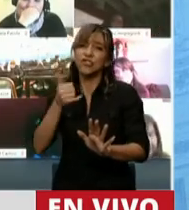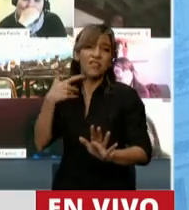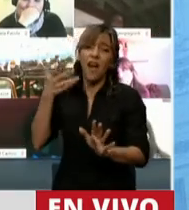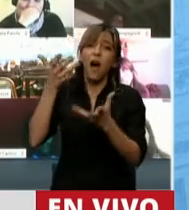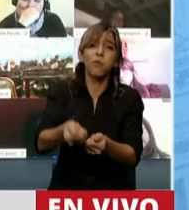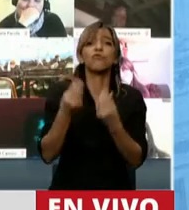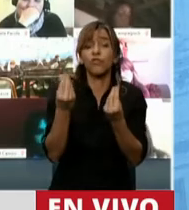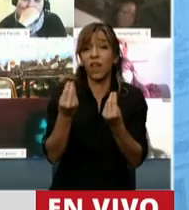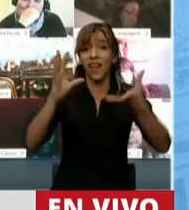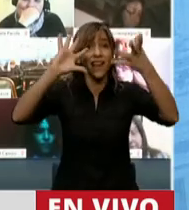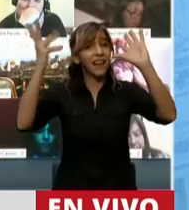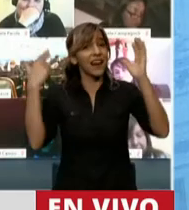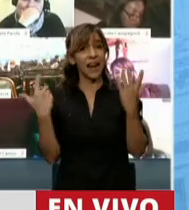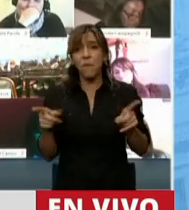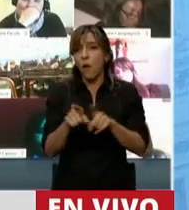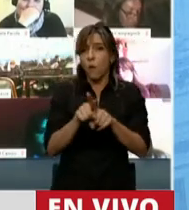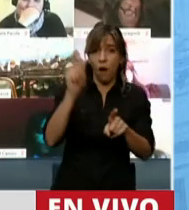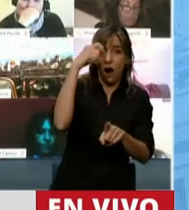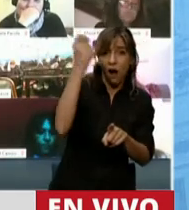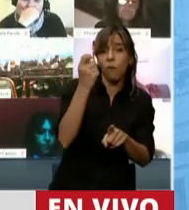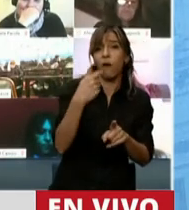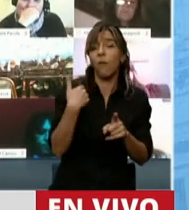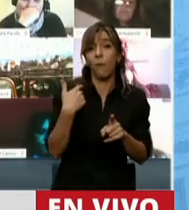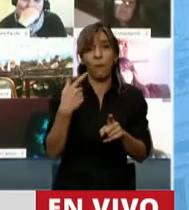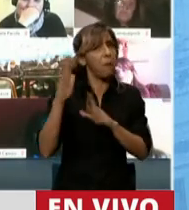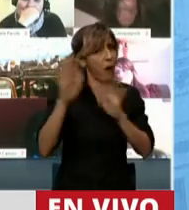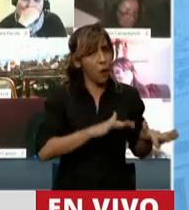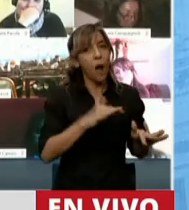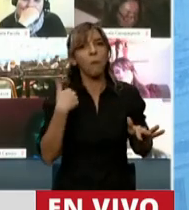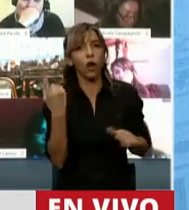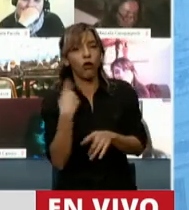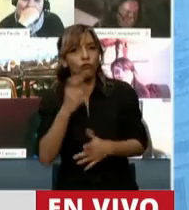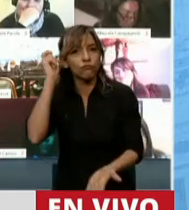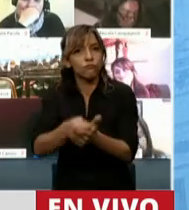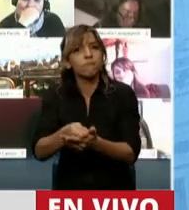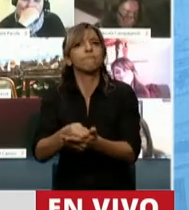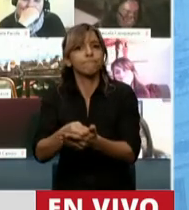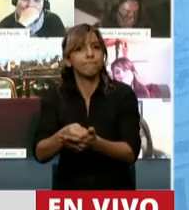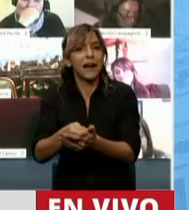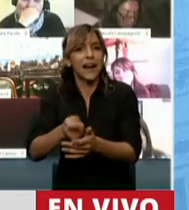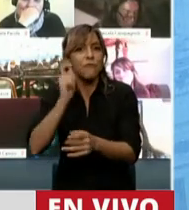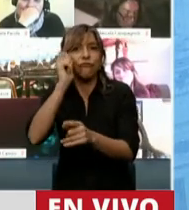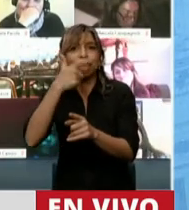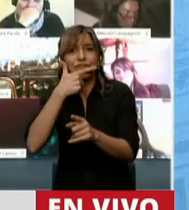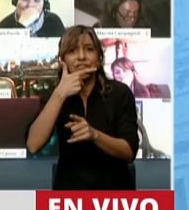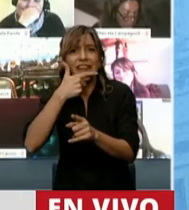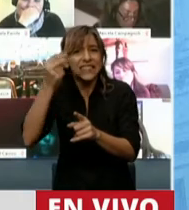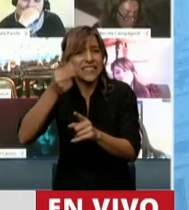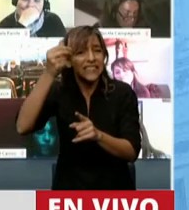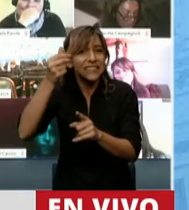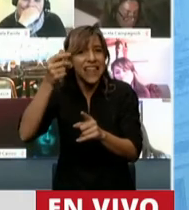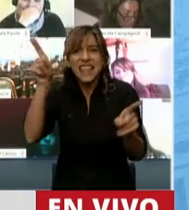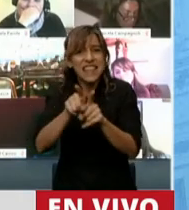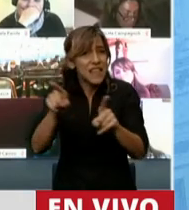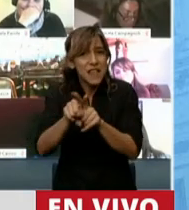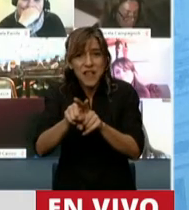una condición climática de la misma manera que La Pampa, pero resulta ser que pagamos el valor de una tarifa de gas igual que la que existe acá